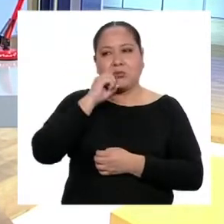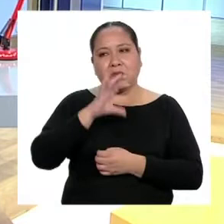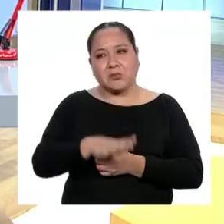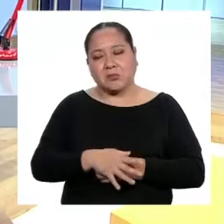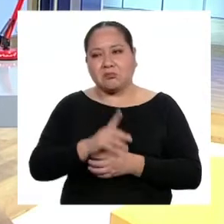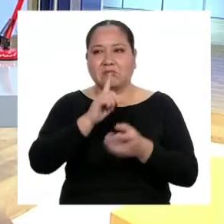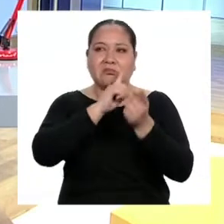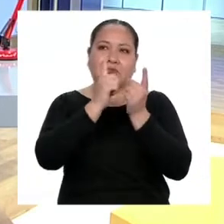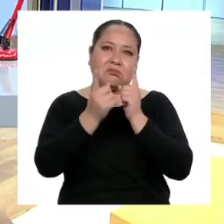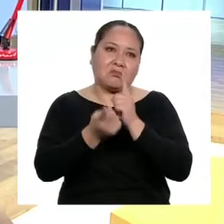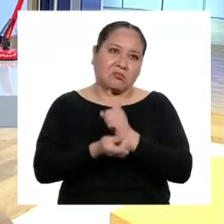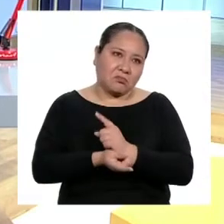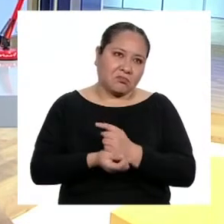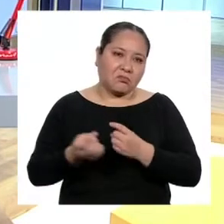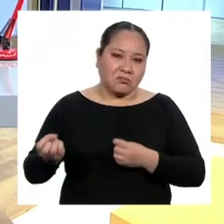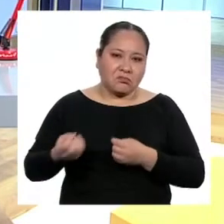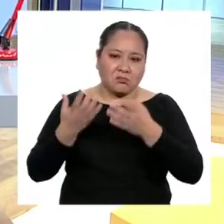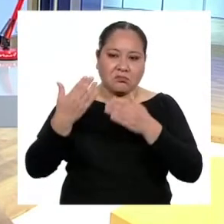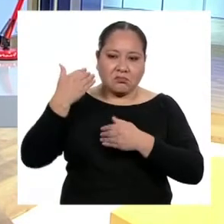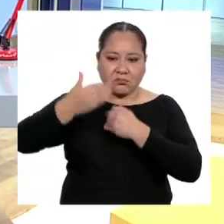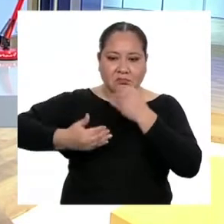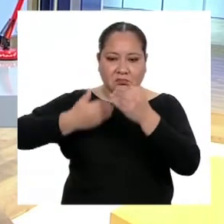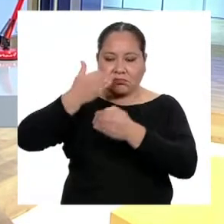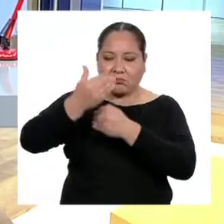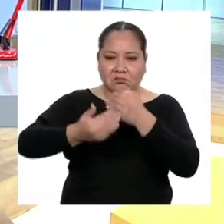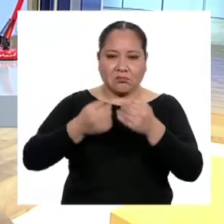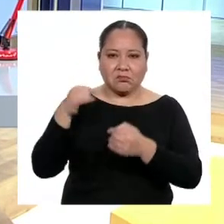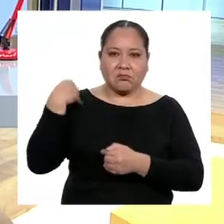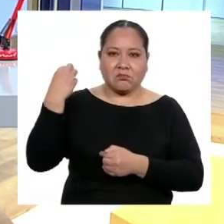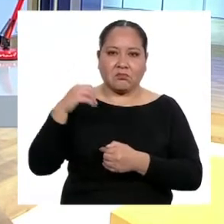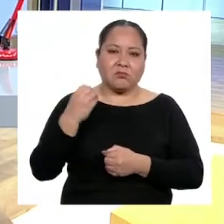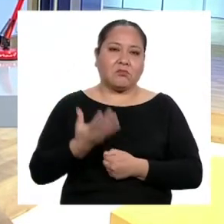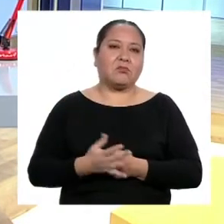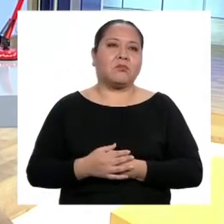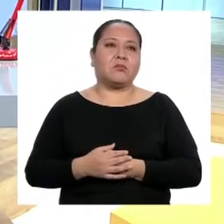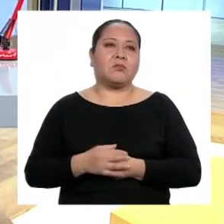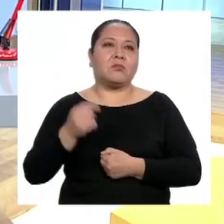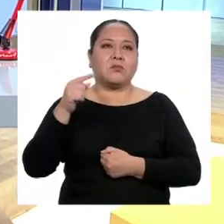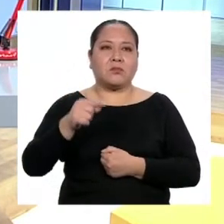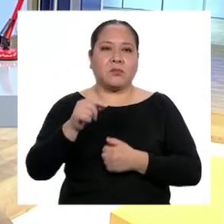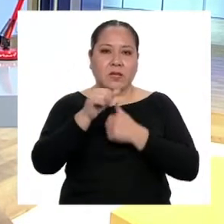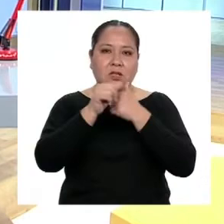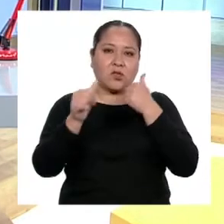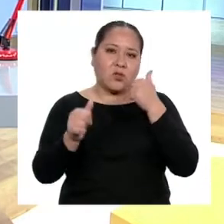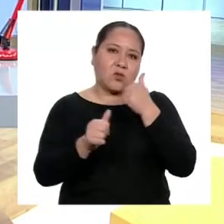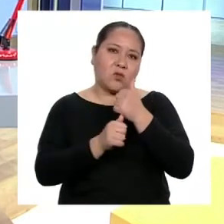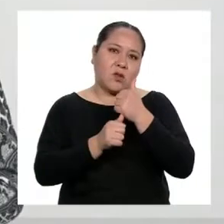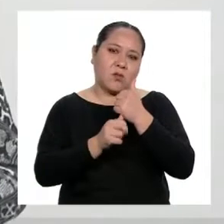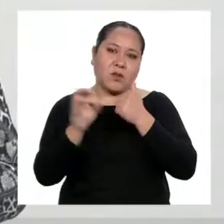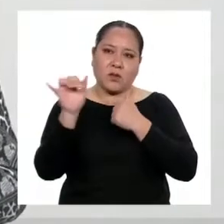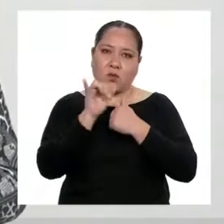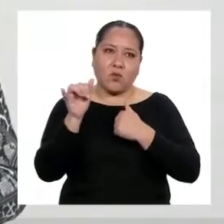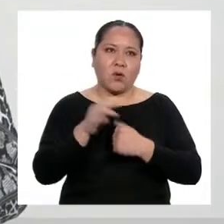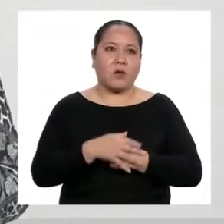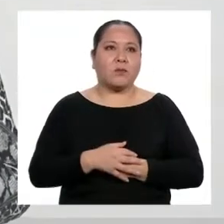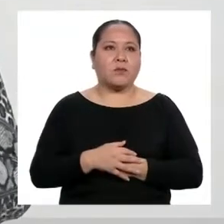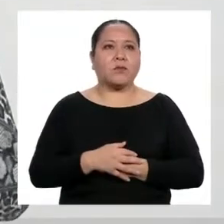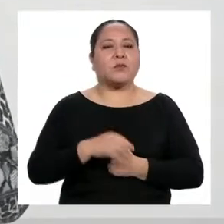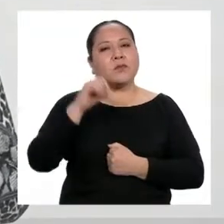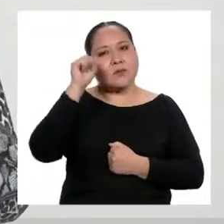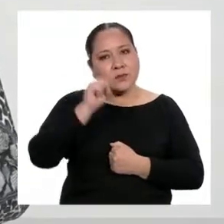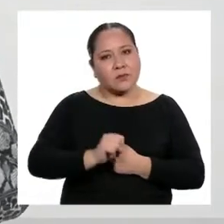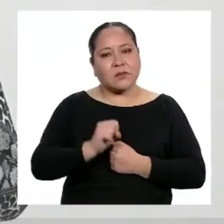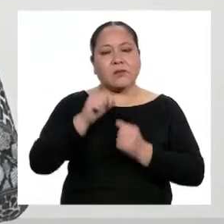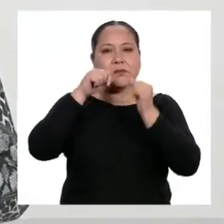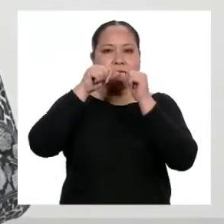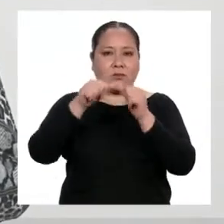cambios que se dan durante la adolescencia. Es decir, el subtema es el mismo. Sí, siguen